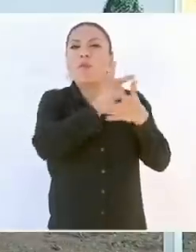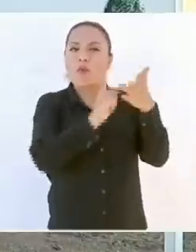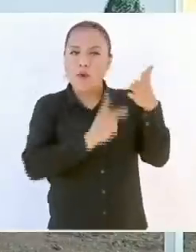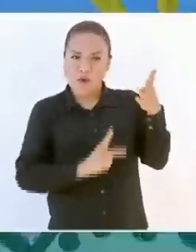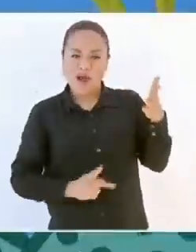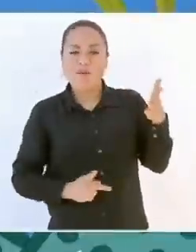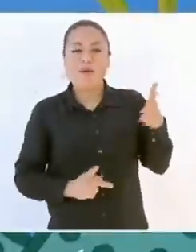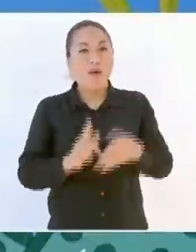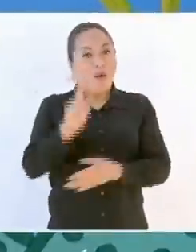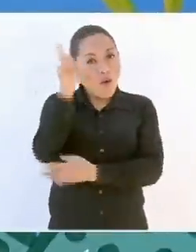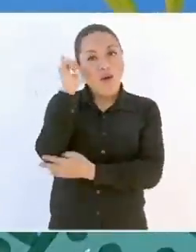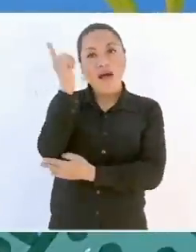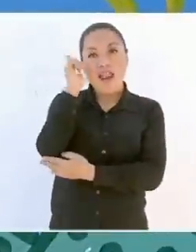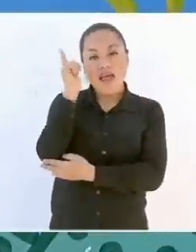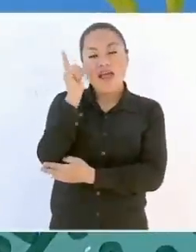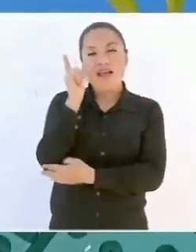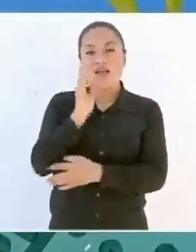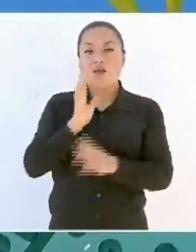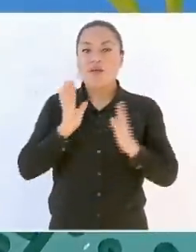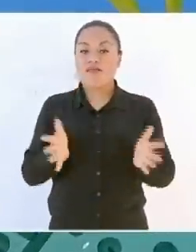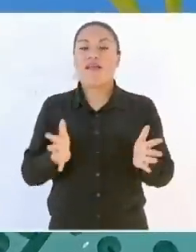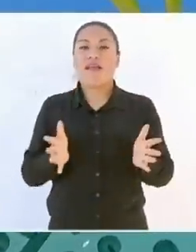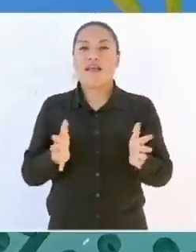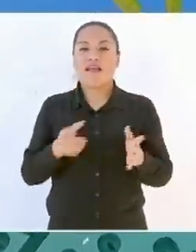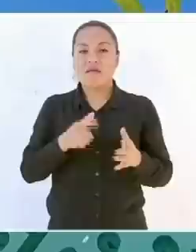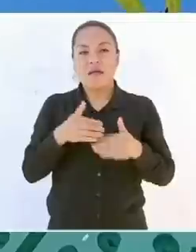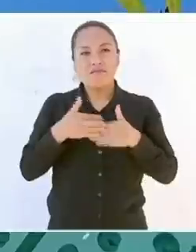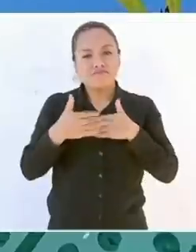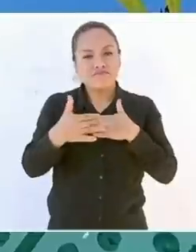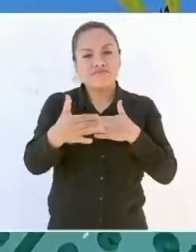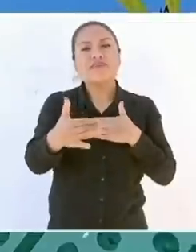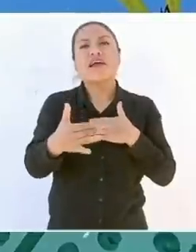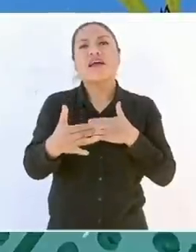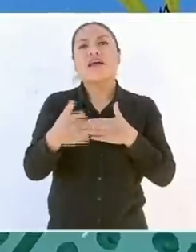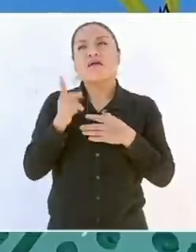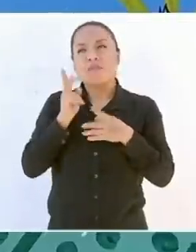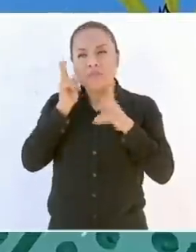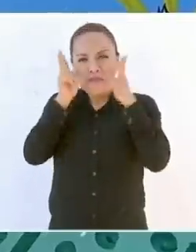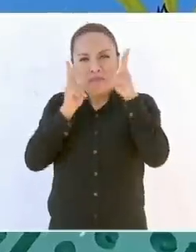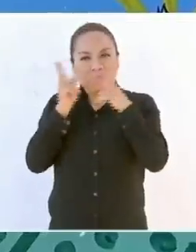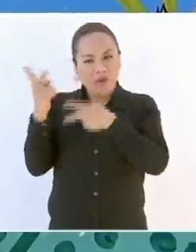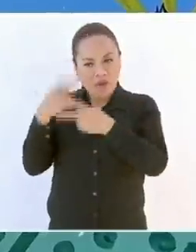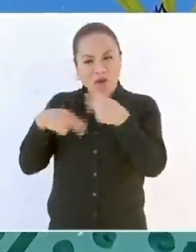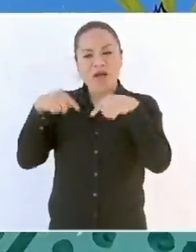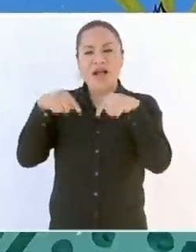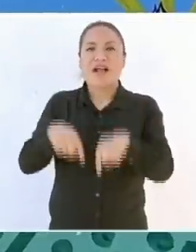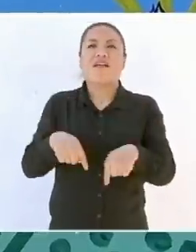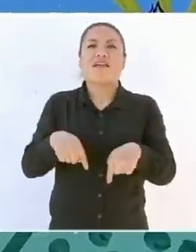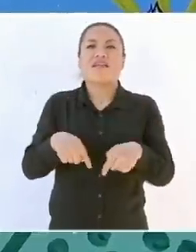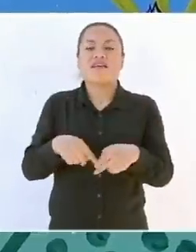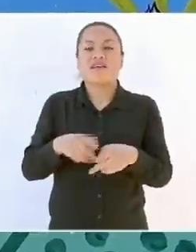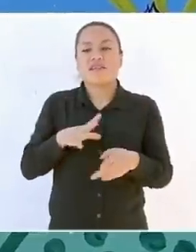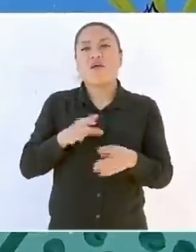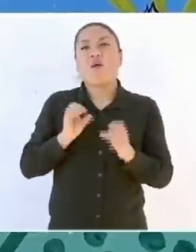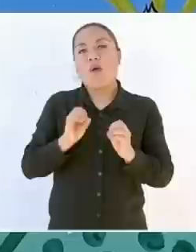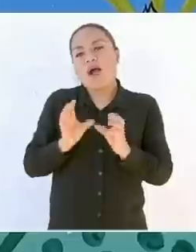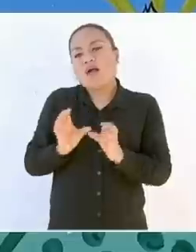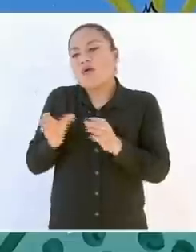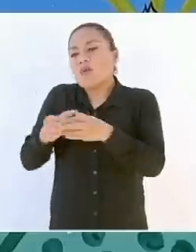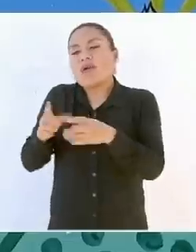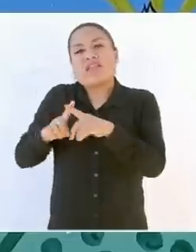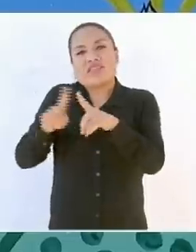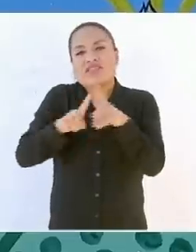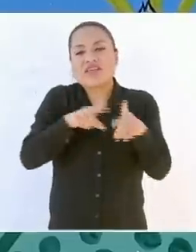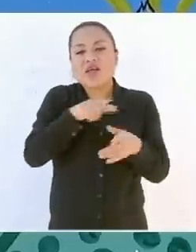Ojalá cuando veamos concretado este programa, nos vuelva a visitar, si no aquí en alguno de las comunidades de la Mixteca.